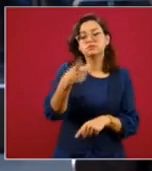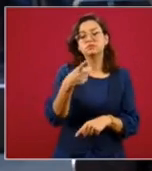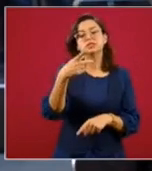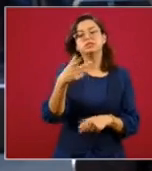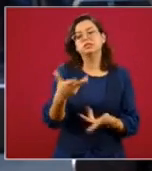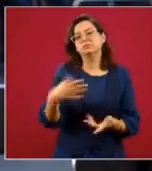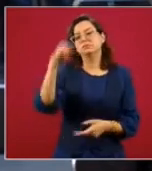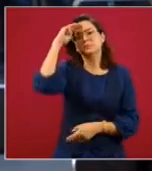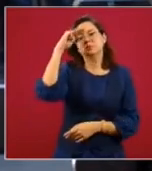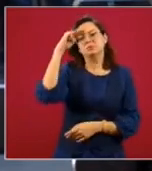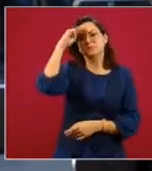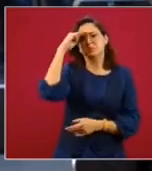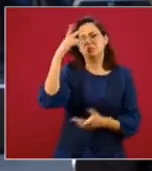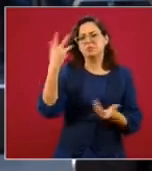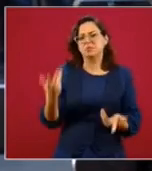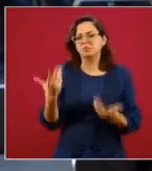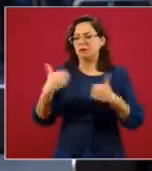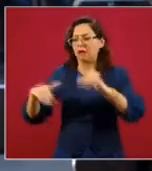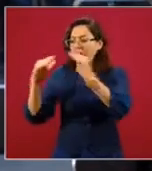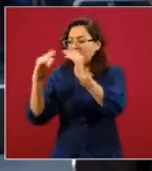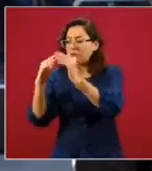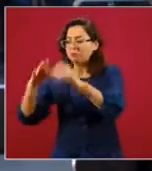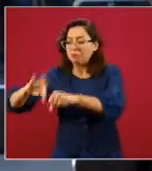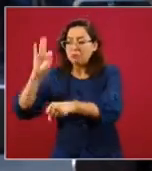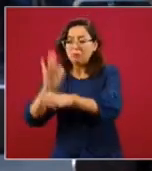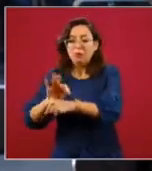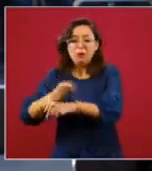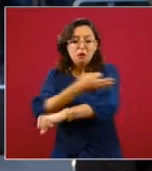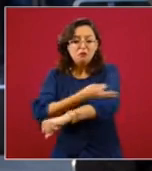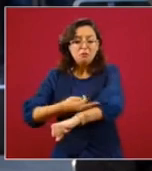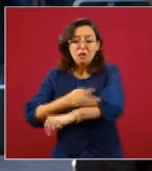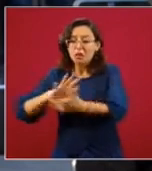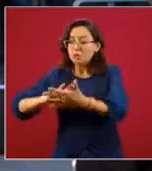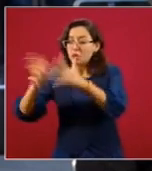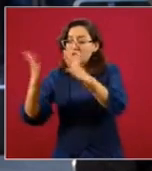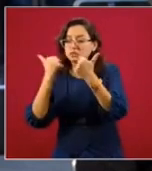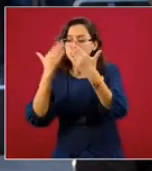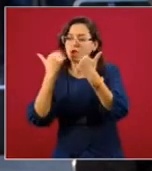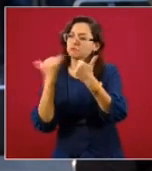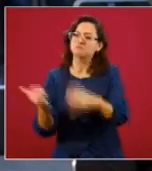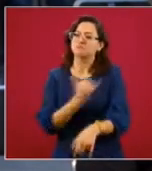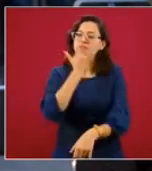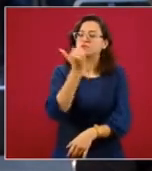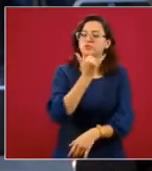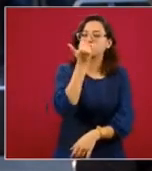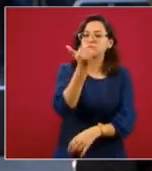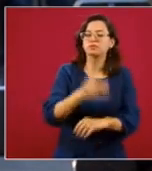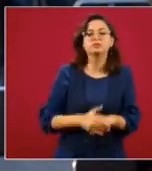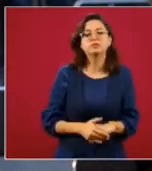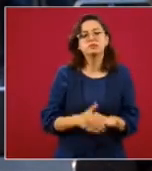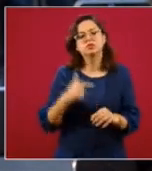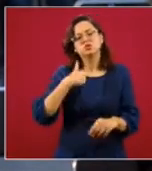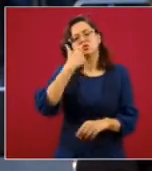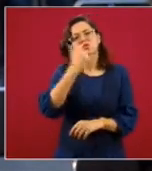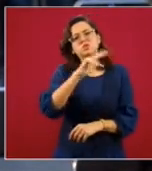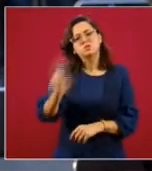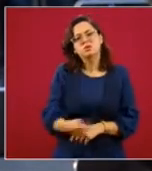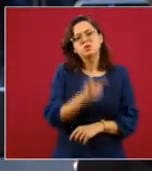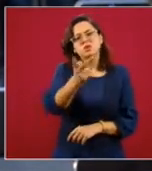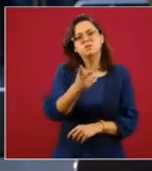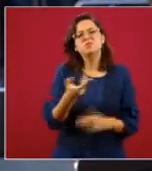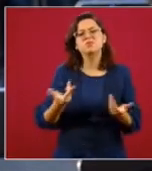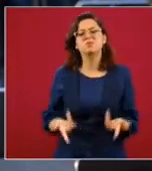pensar en automático que los hogares son libres de violencia en contra de las mujeres. Yo quisiera preguntarle primero el tema de